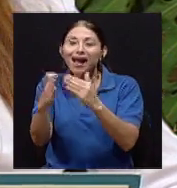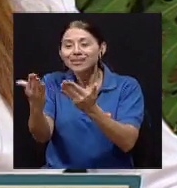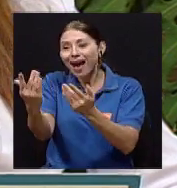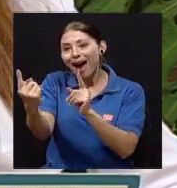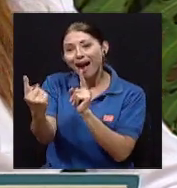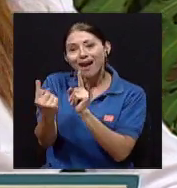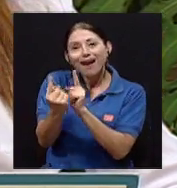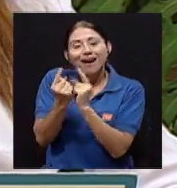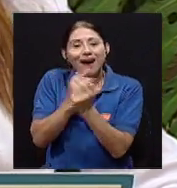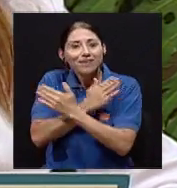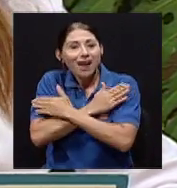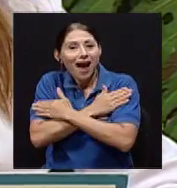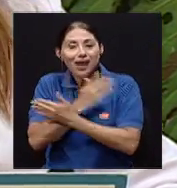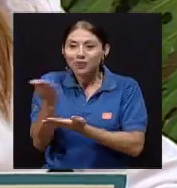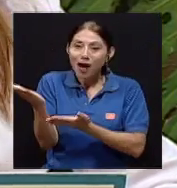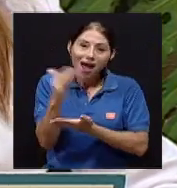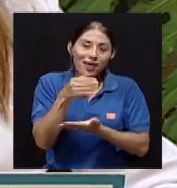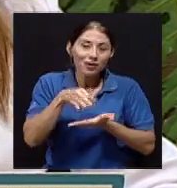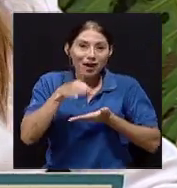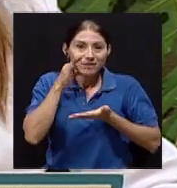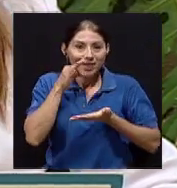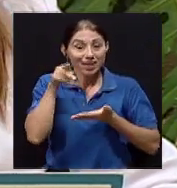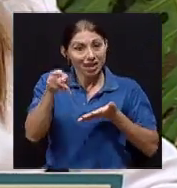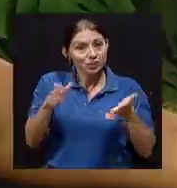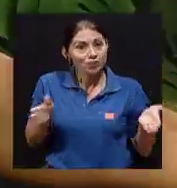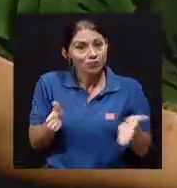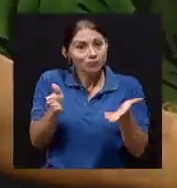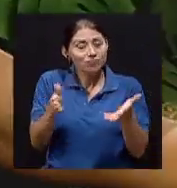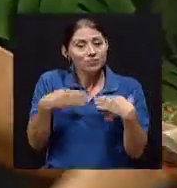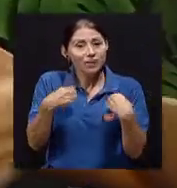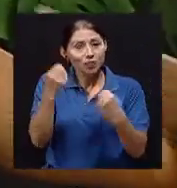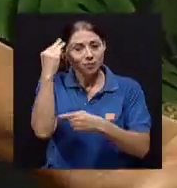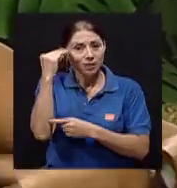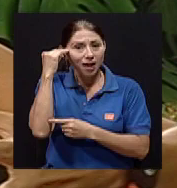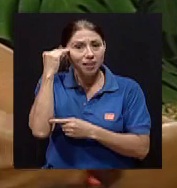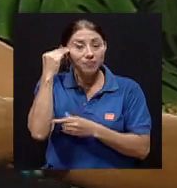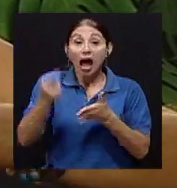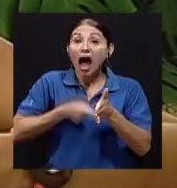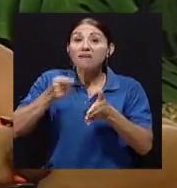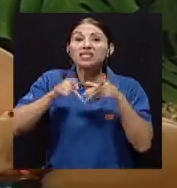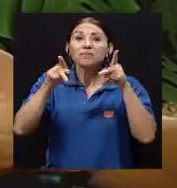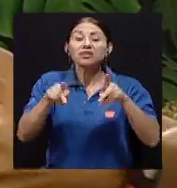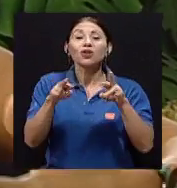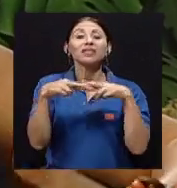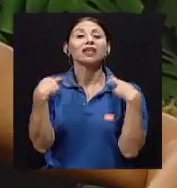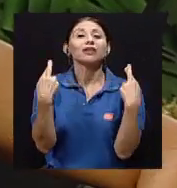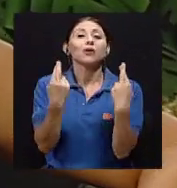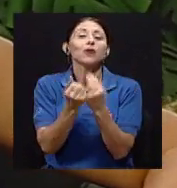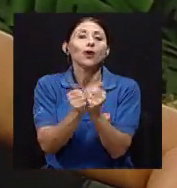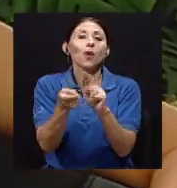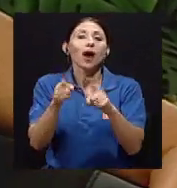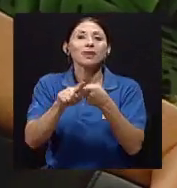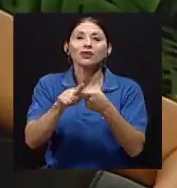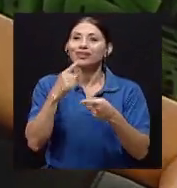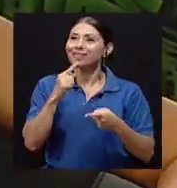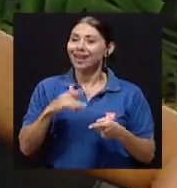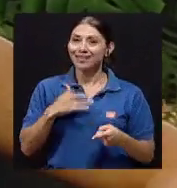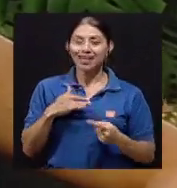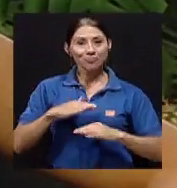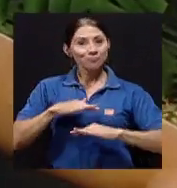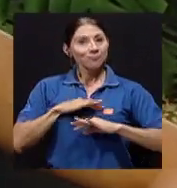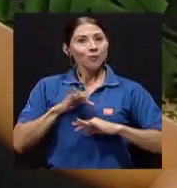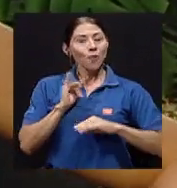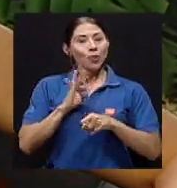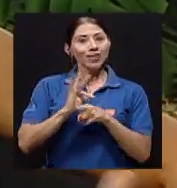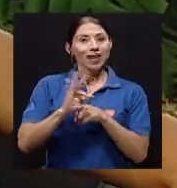tomémonos un café, ¿verdad? Y todo esto promueve la salud mental, que a veces hay personas que se reúnen con amigos y dicen, es que eso es terapéutico para mí. Y sí, puede